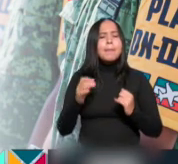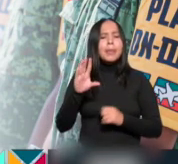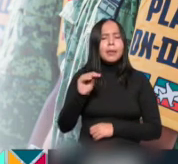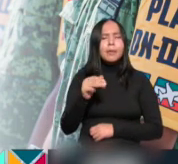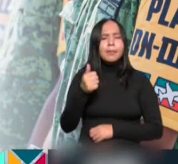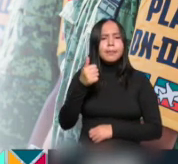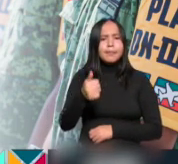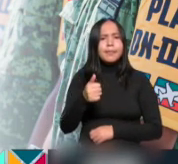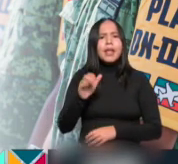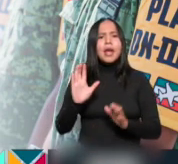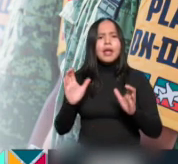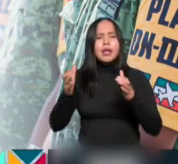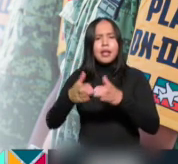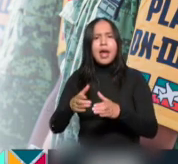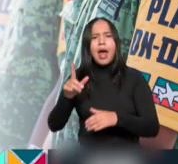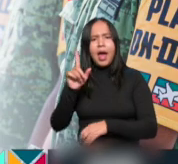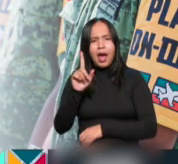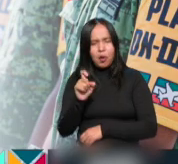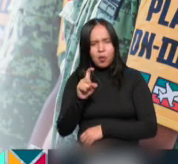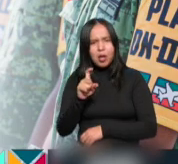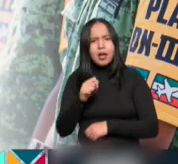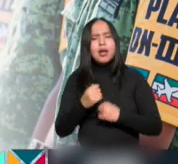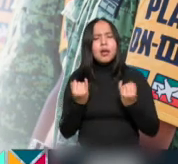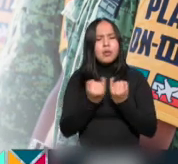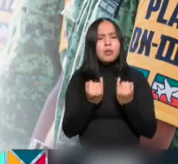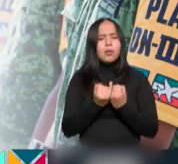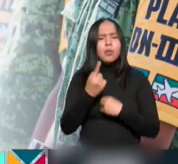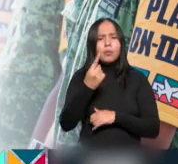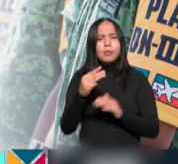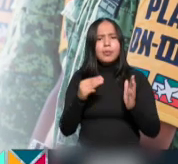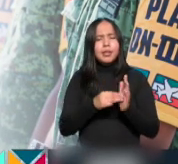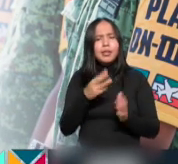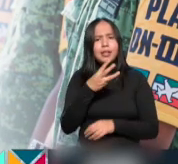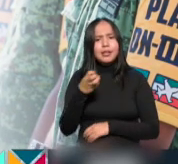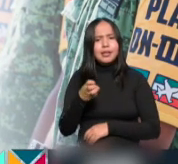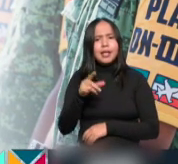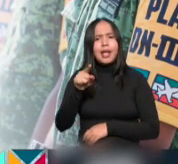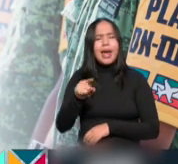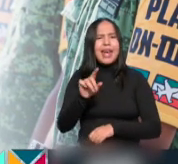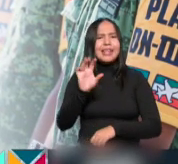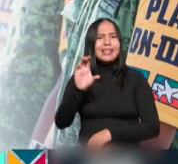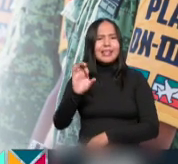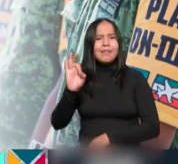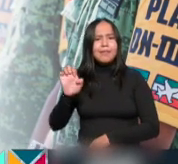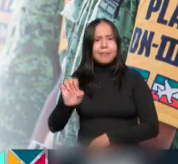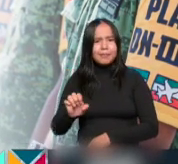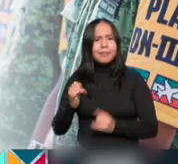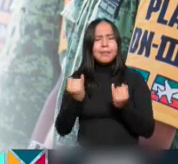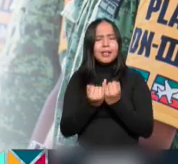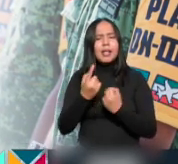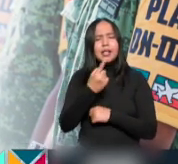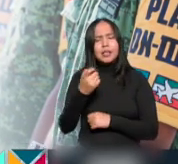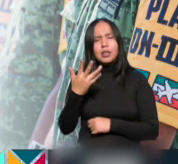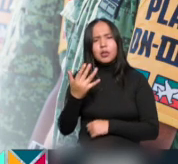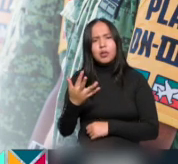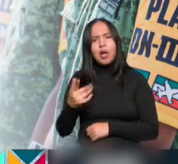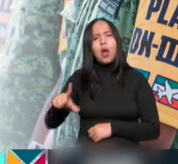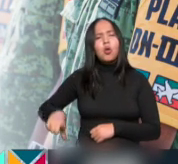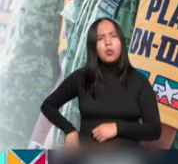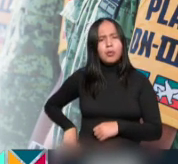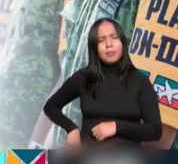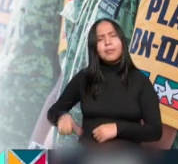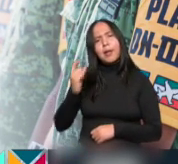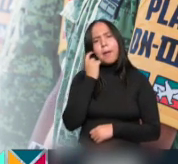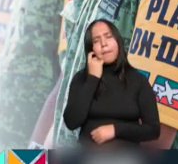96 de la Comisión Nacional del Agua, 1.392 de la Comisión Federal de Electricidad, y 150 del Gobierno de